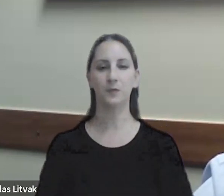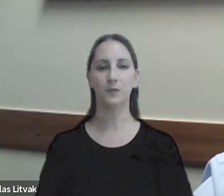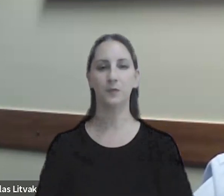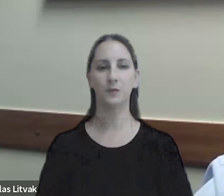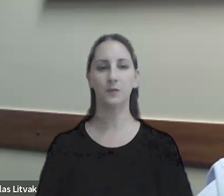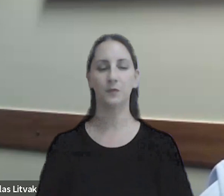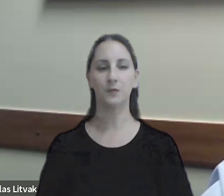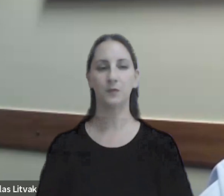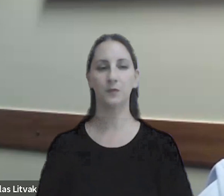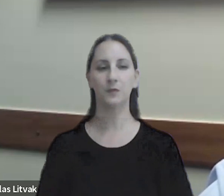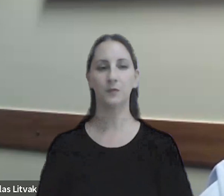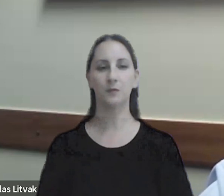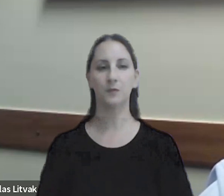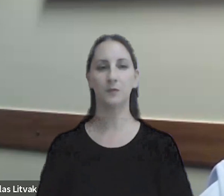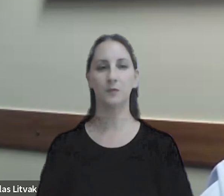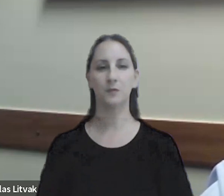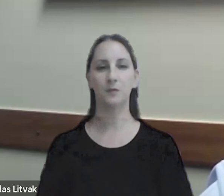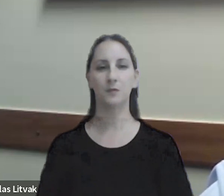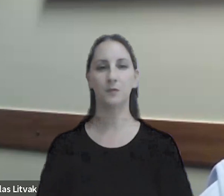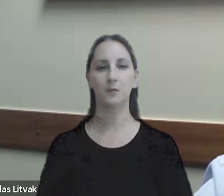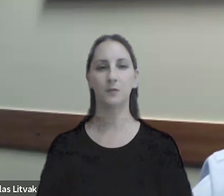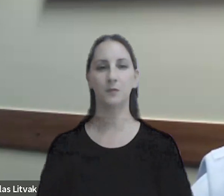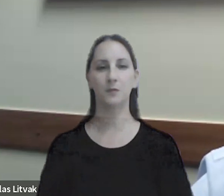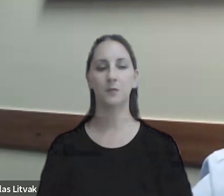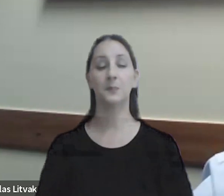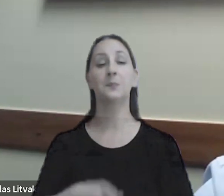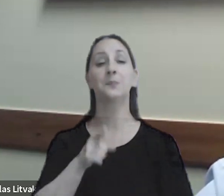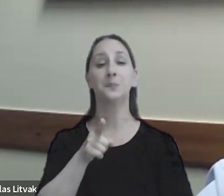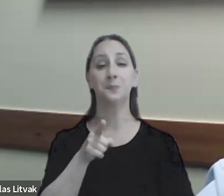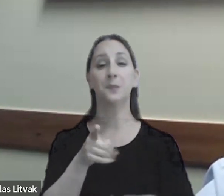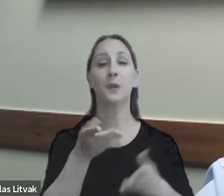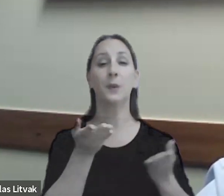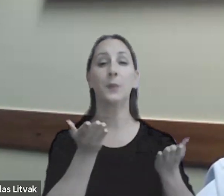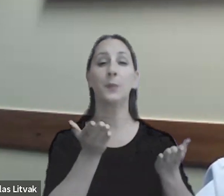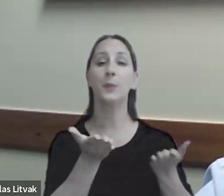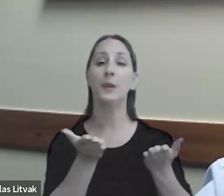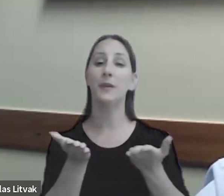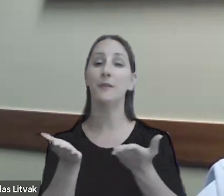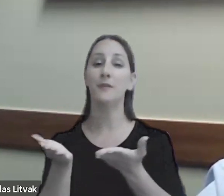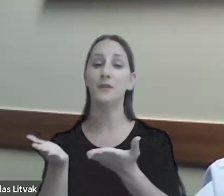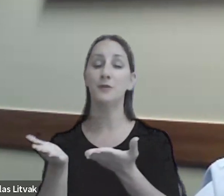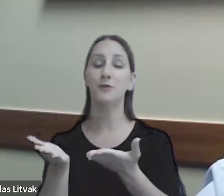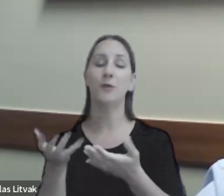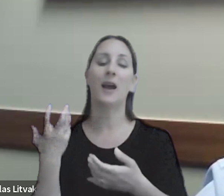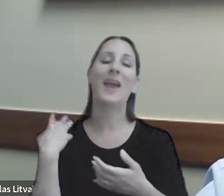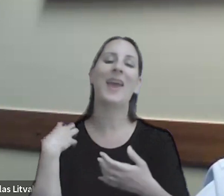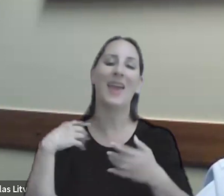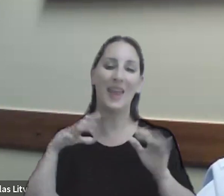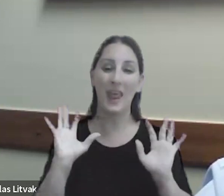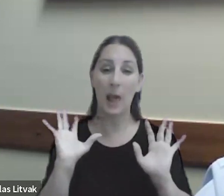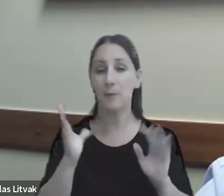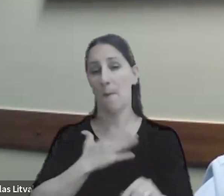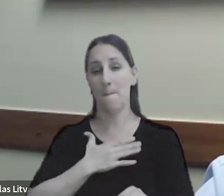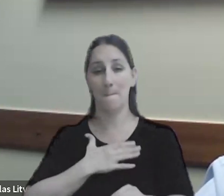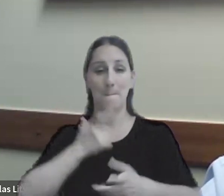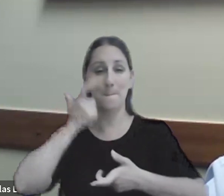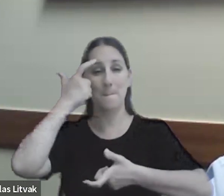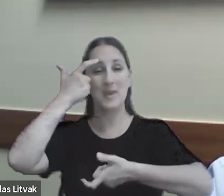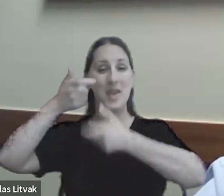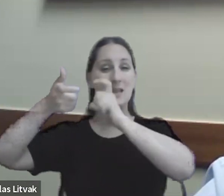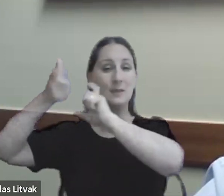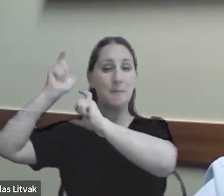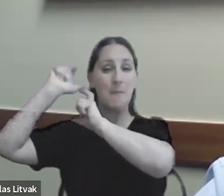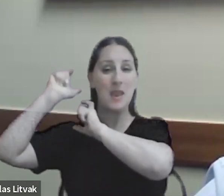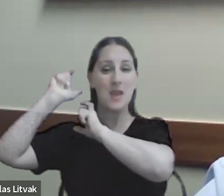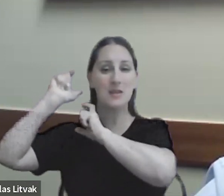no obstante lo cual ese tipo de beneficios por lo general o en base a mi experiencia no